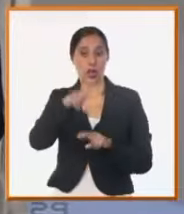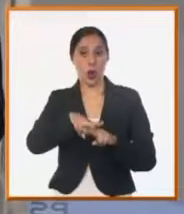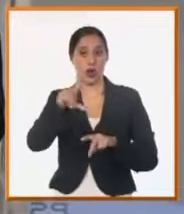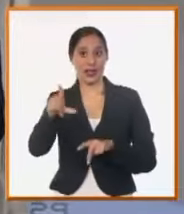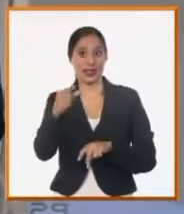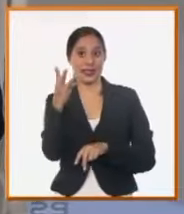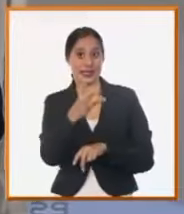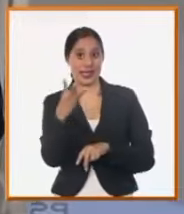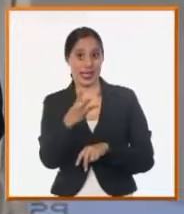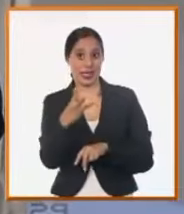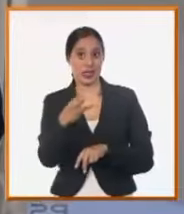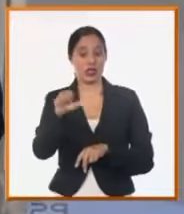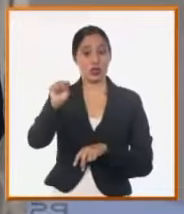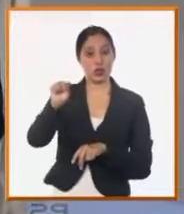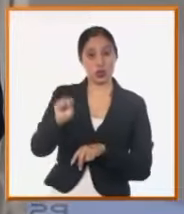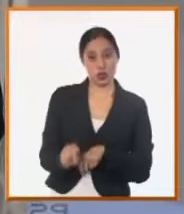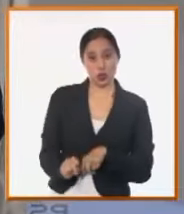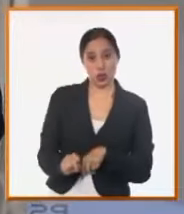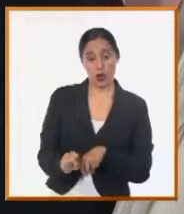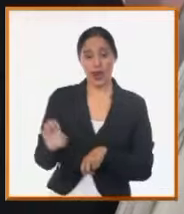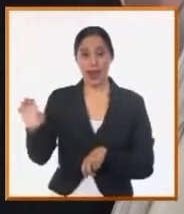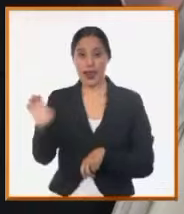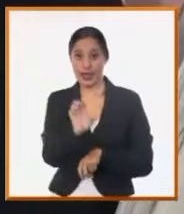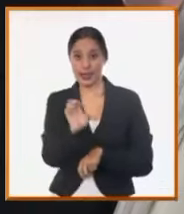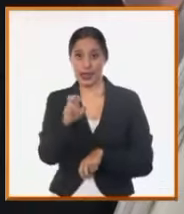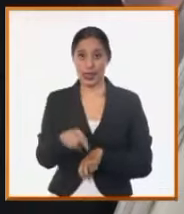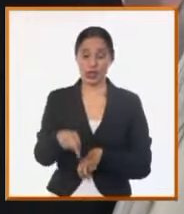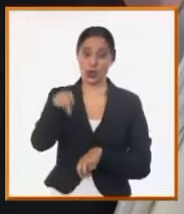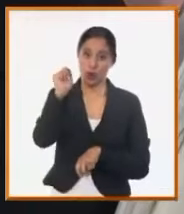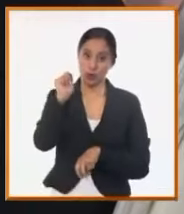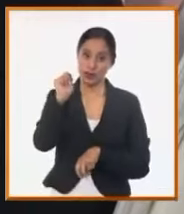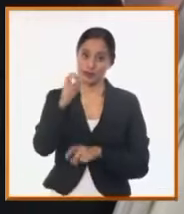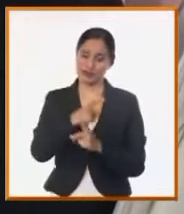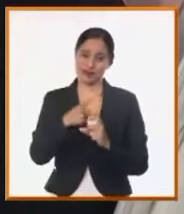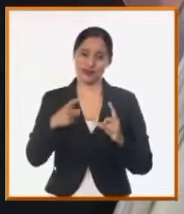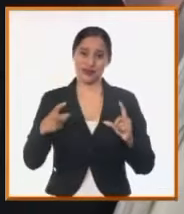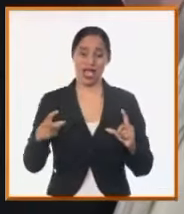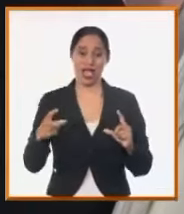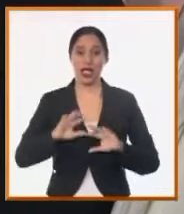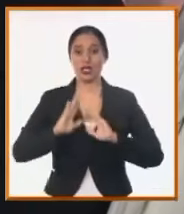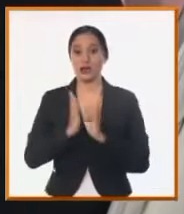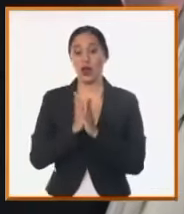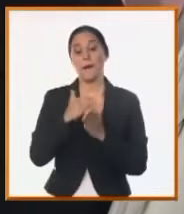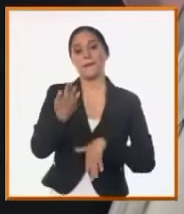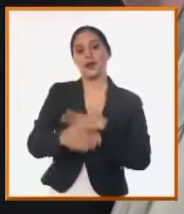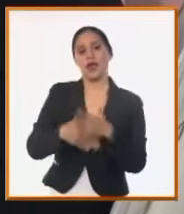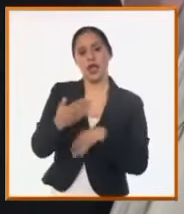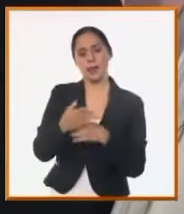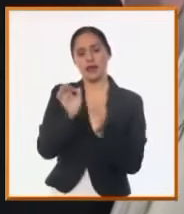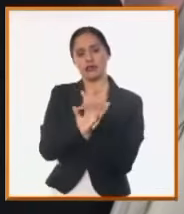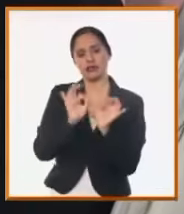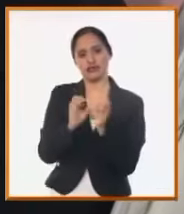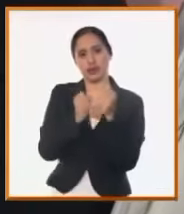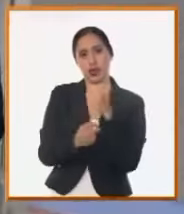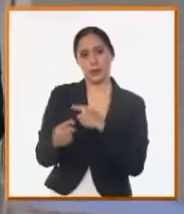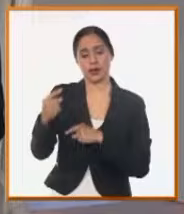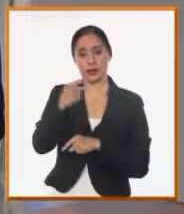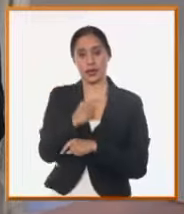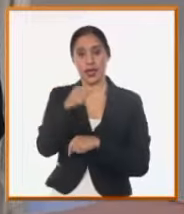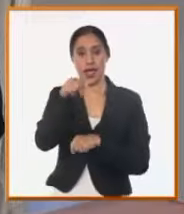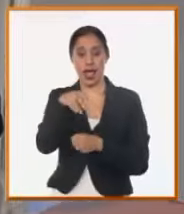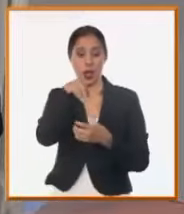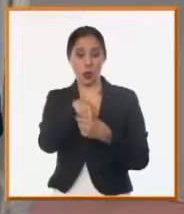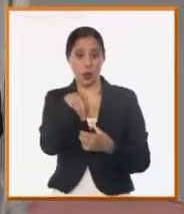importantes, el sur, el este y el norte. Una ciudad larga y Y entonces hoy los problemas fundamentales están en la zona norte de Oquín, que es la que... Y entonces